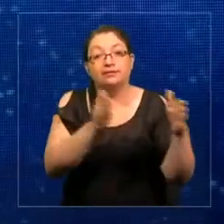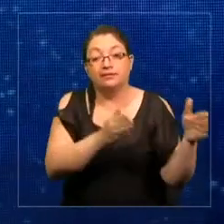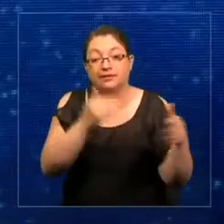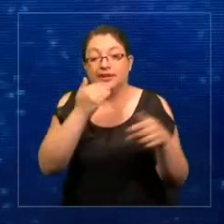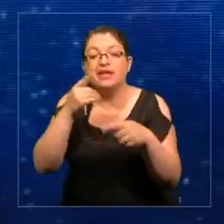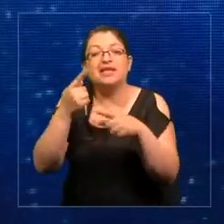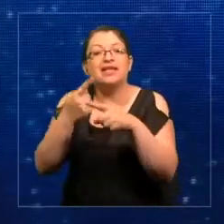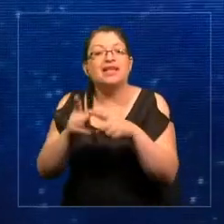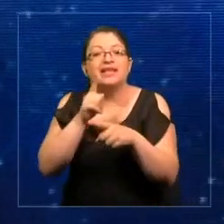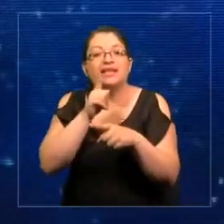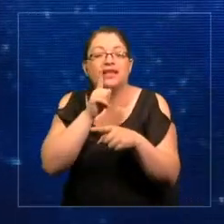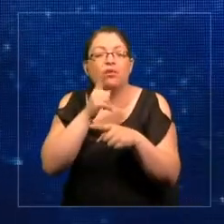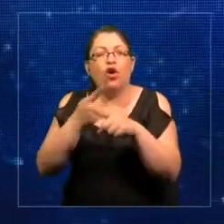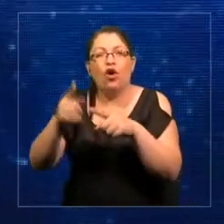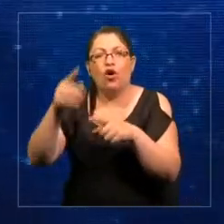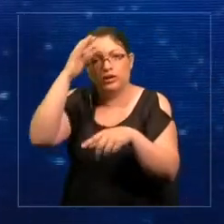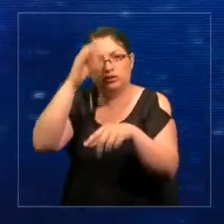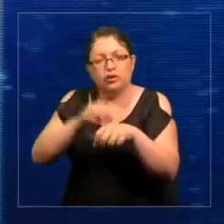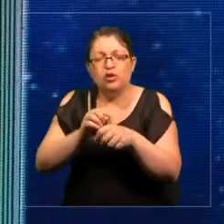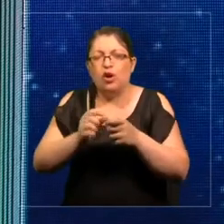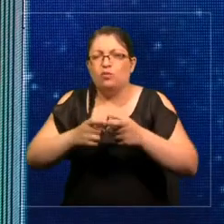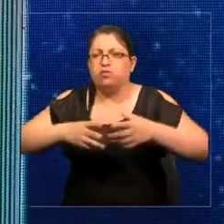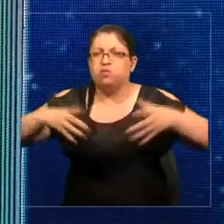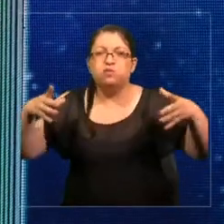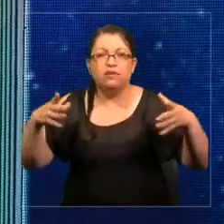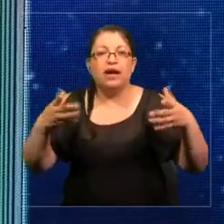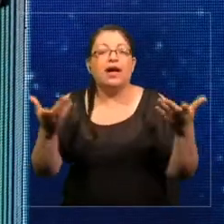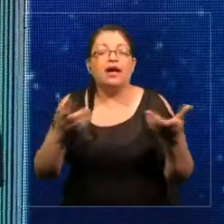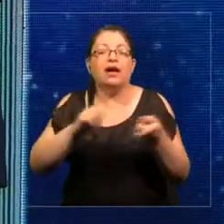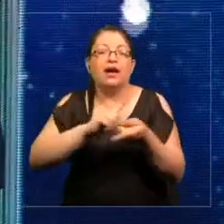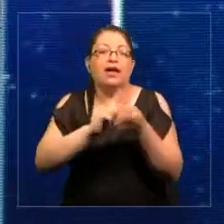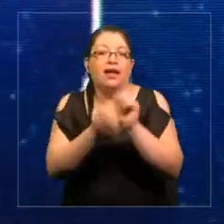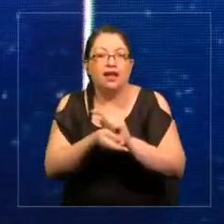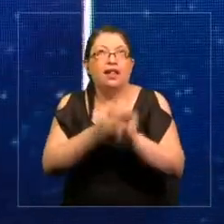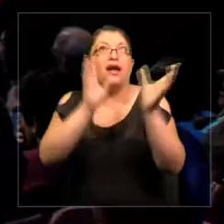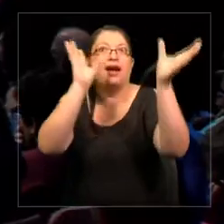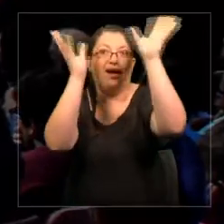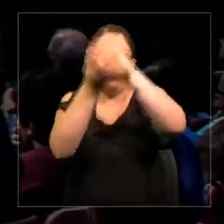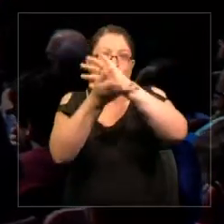otra pandemia gigante, el cambio climático.